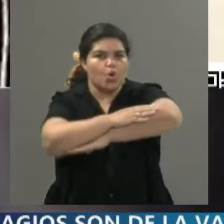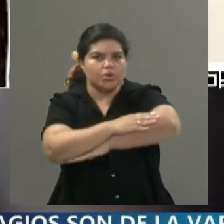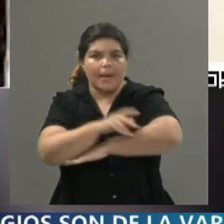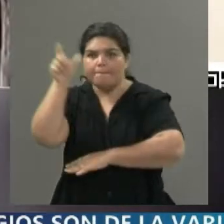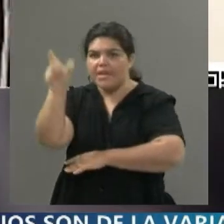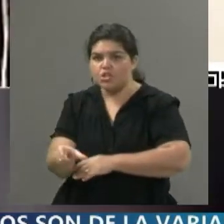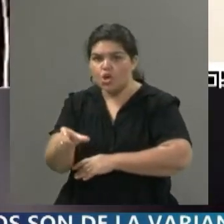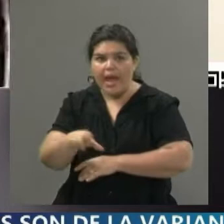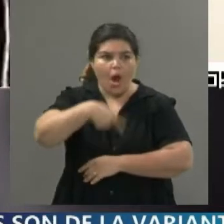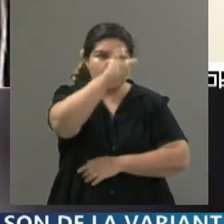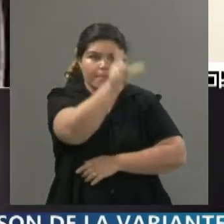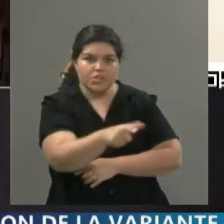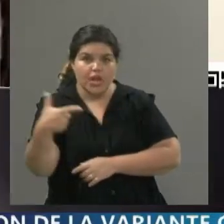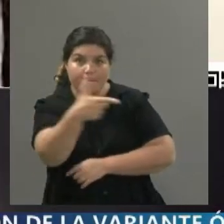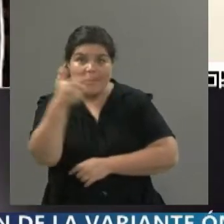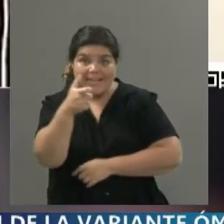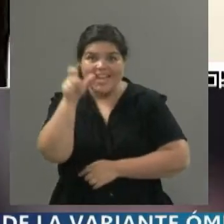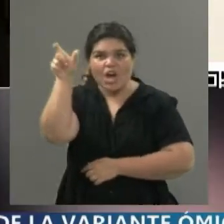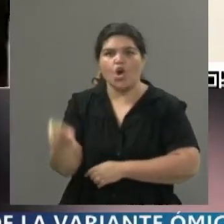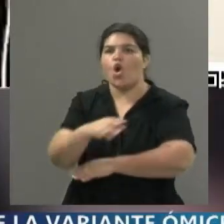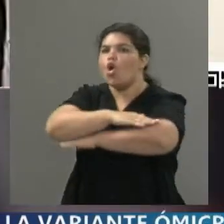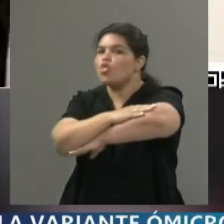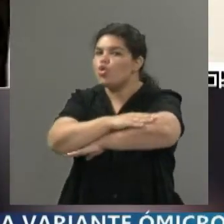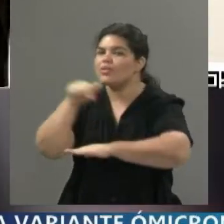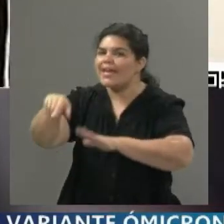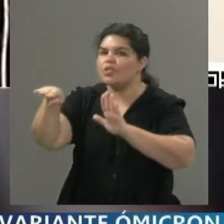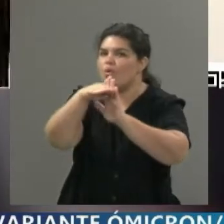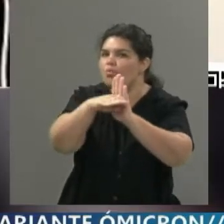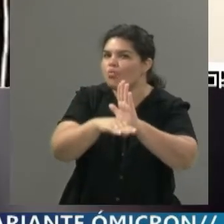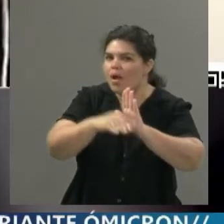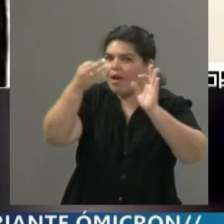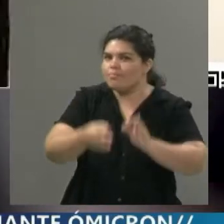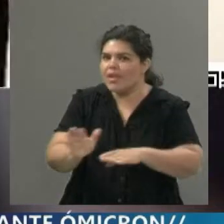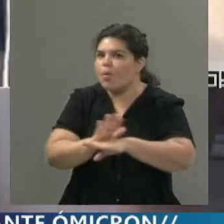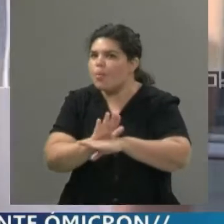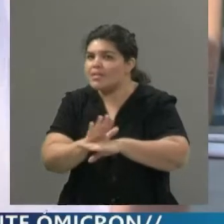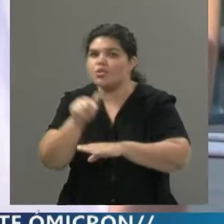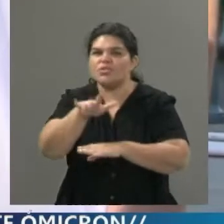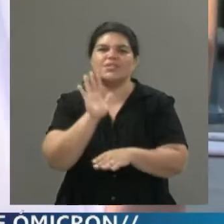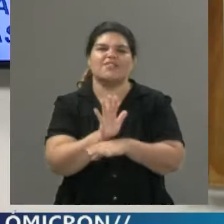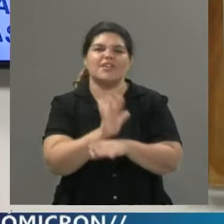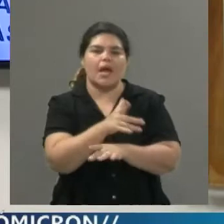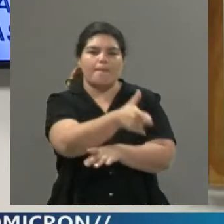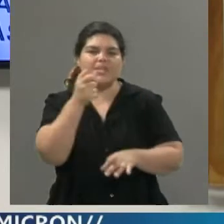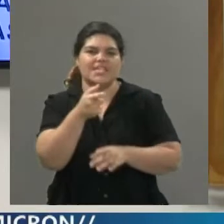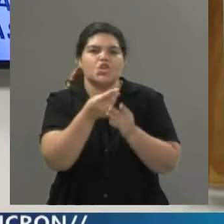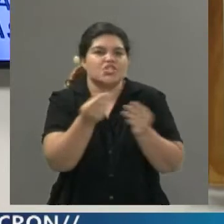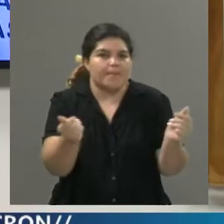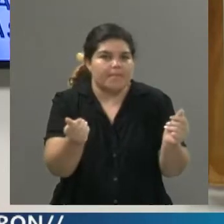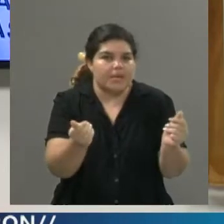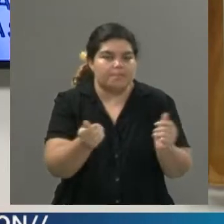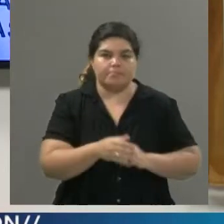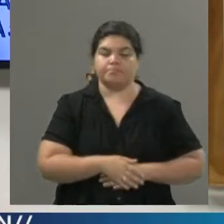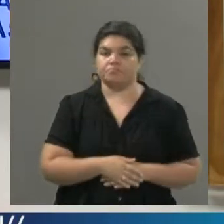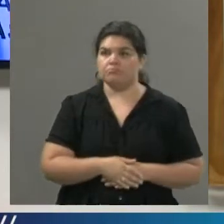otro, el que mata a otra persona. Esa es la figura básica que es el homicidio simple. Bueno, existe